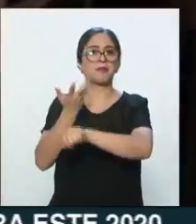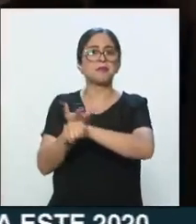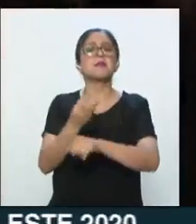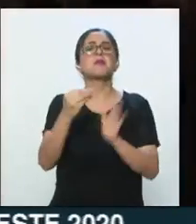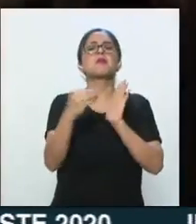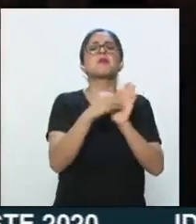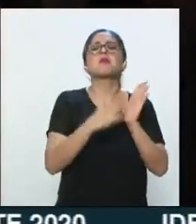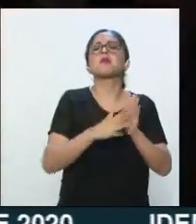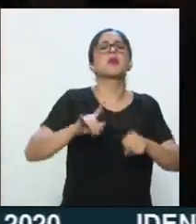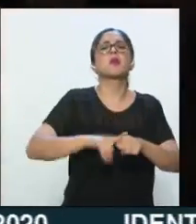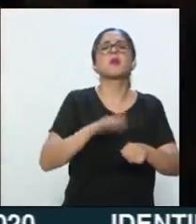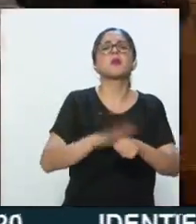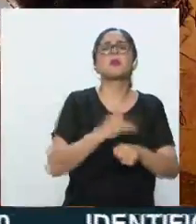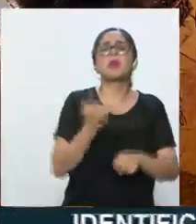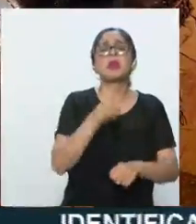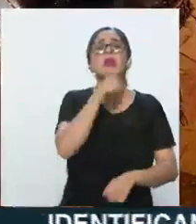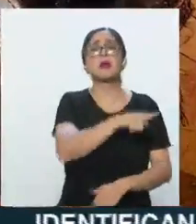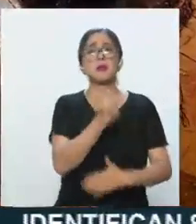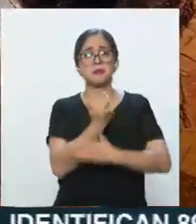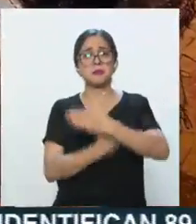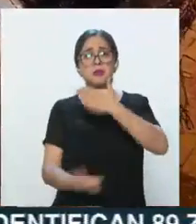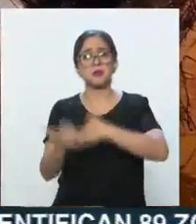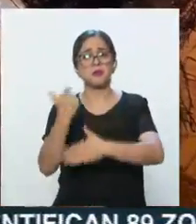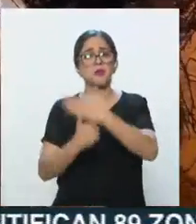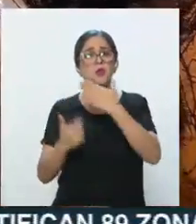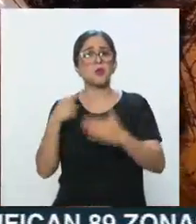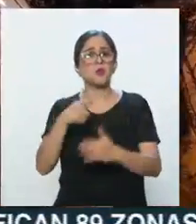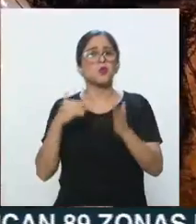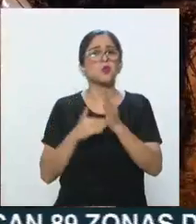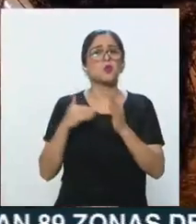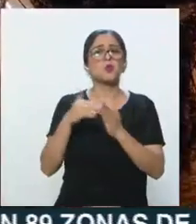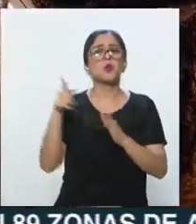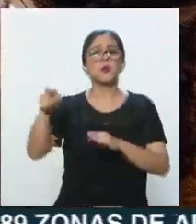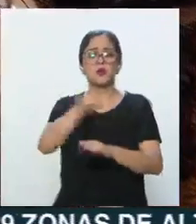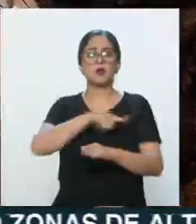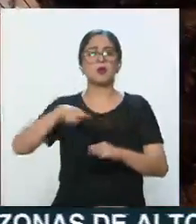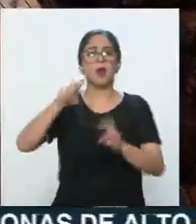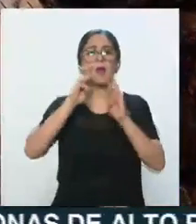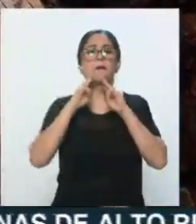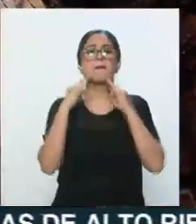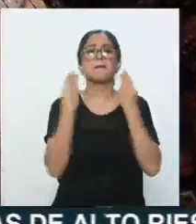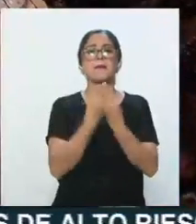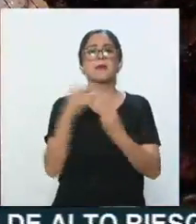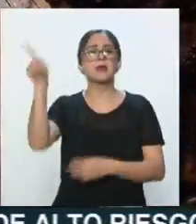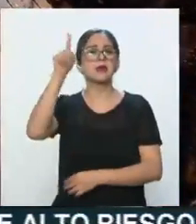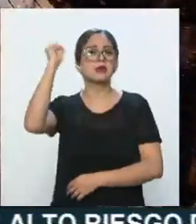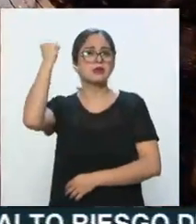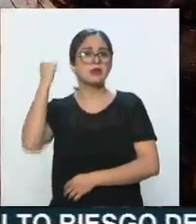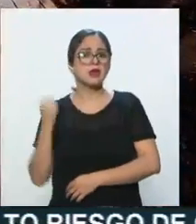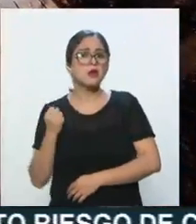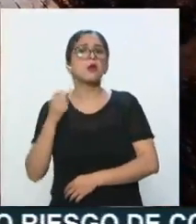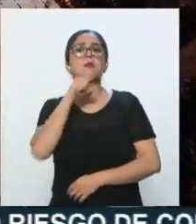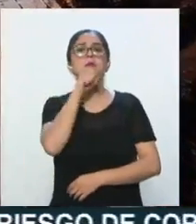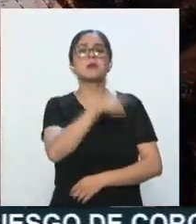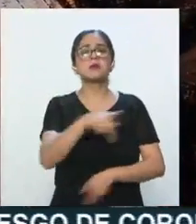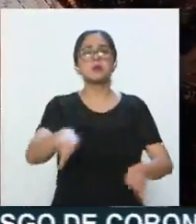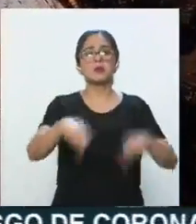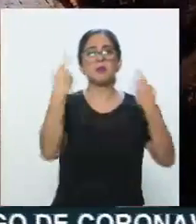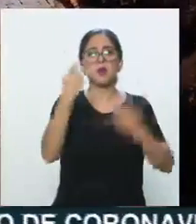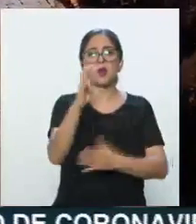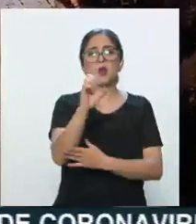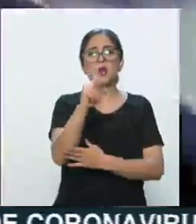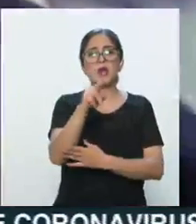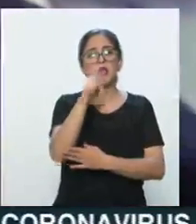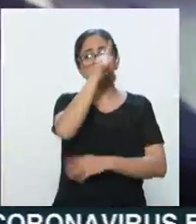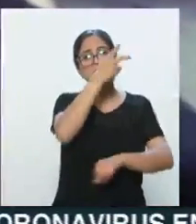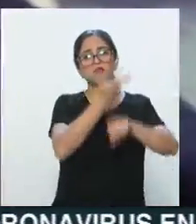cargos en su contra están haber recibido sobornos multimillonarios por parte del cártel de Sinaloa, haber conspirado para traficar cocaína hacia los Estados